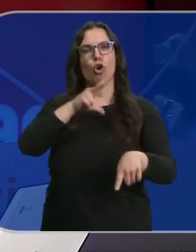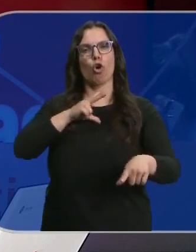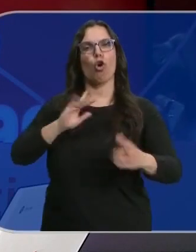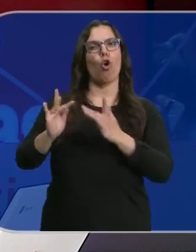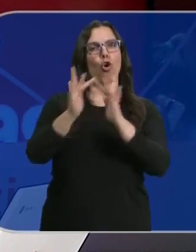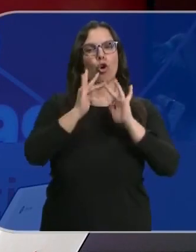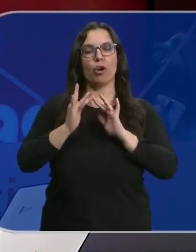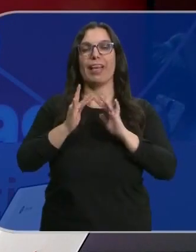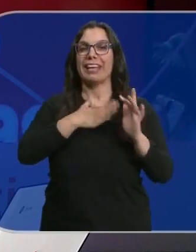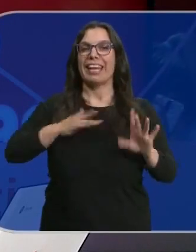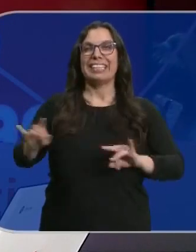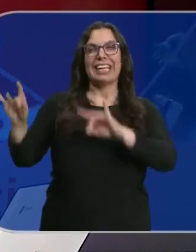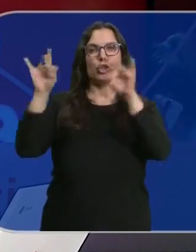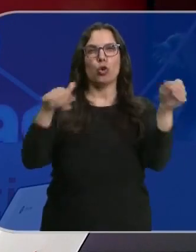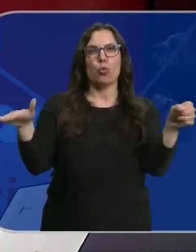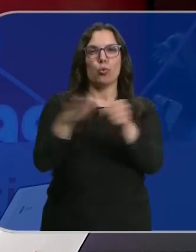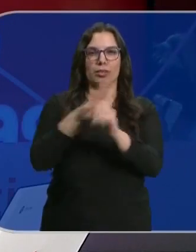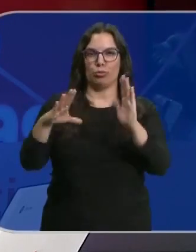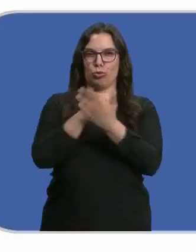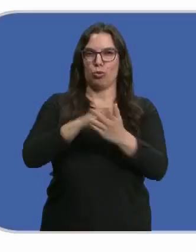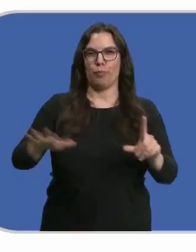que recorrerán todo el territorio de nuestra comunidad.